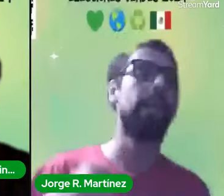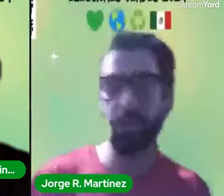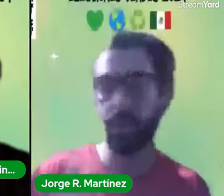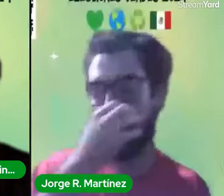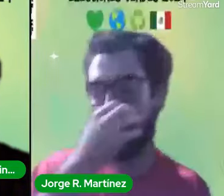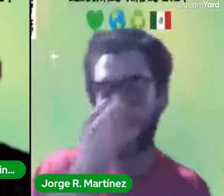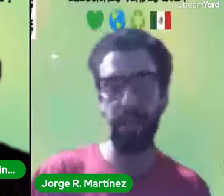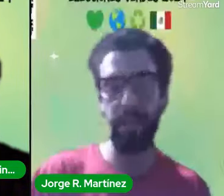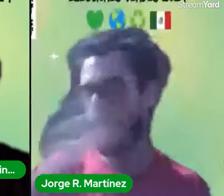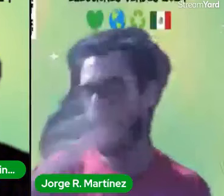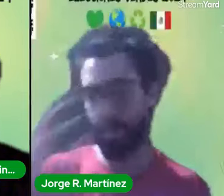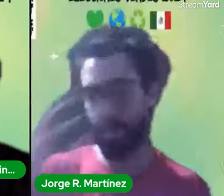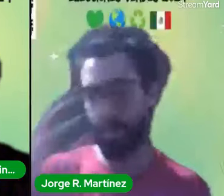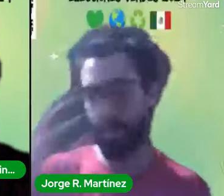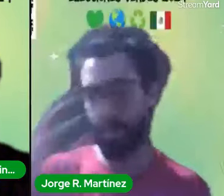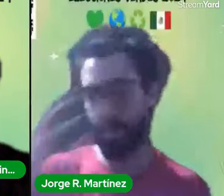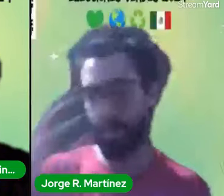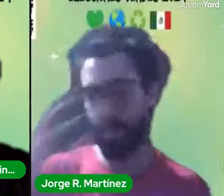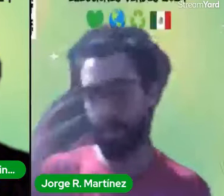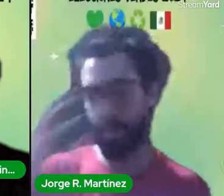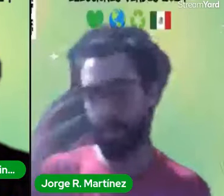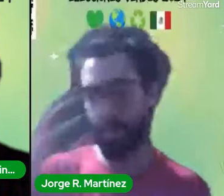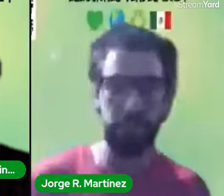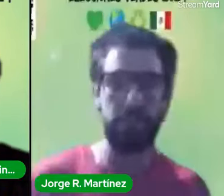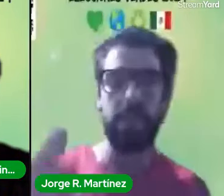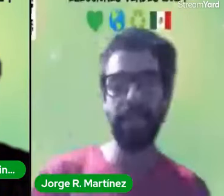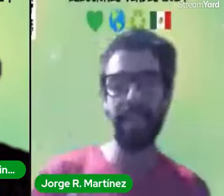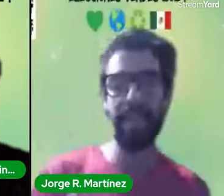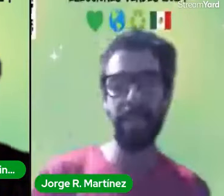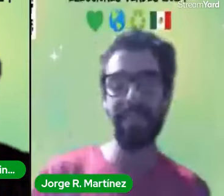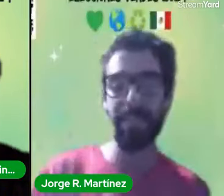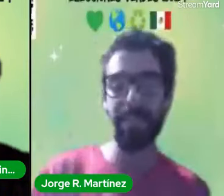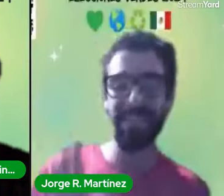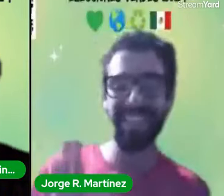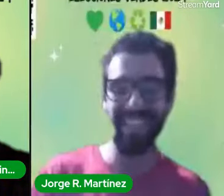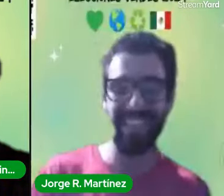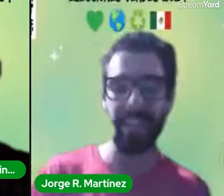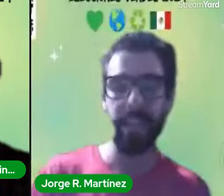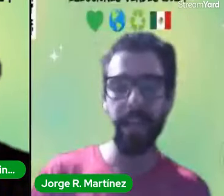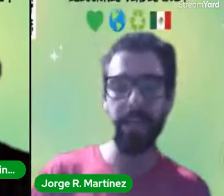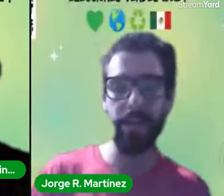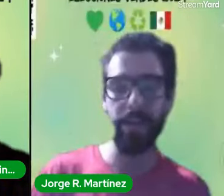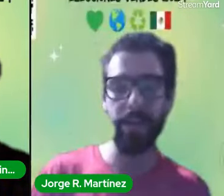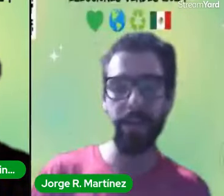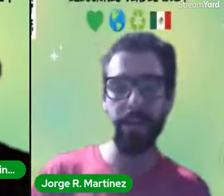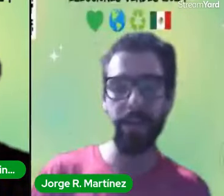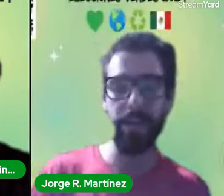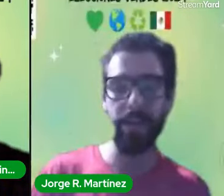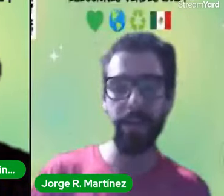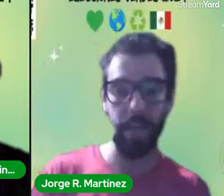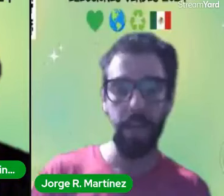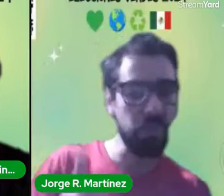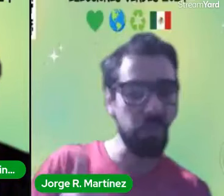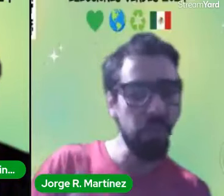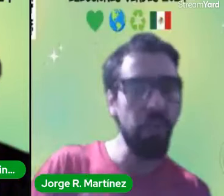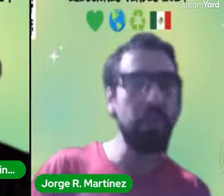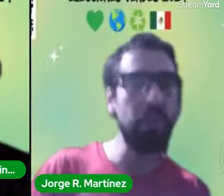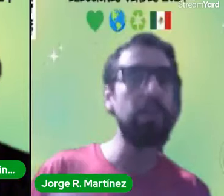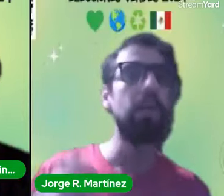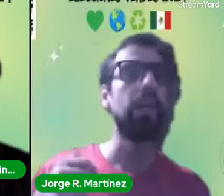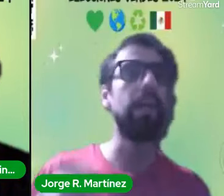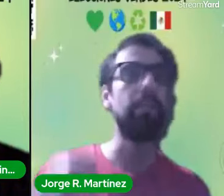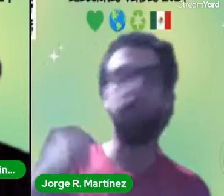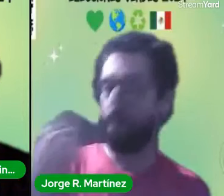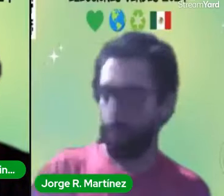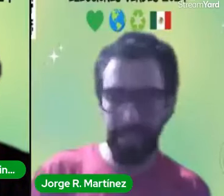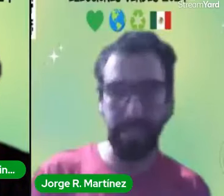a cambio climático para generar desastres naturales por lo menos es la parte que me parece más pertinente a nivel local códigos